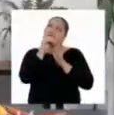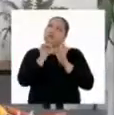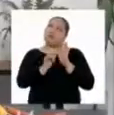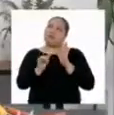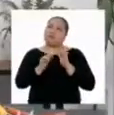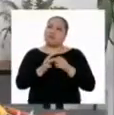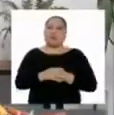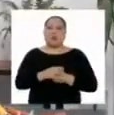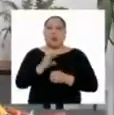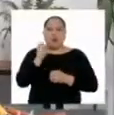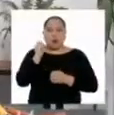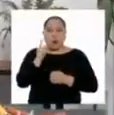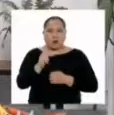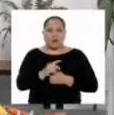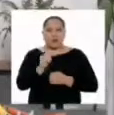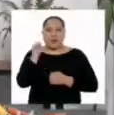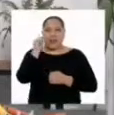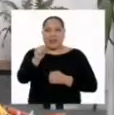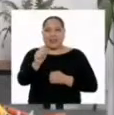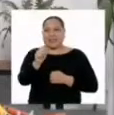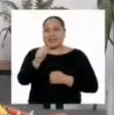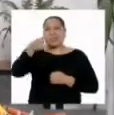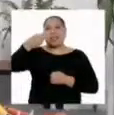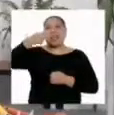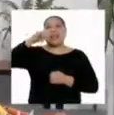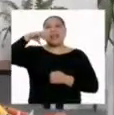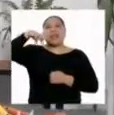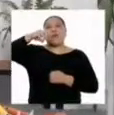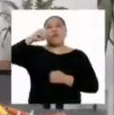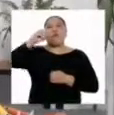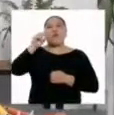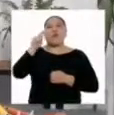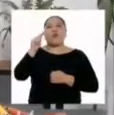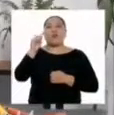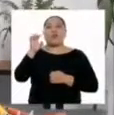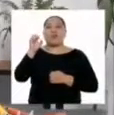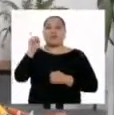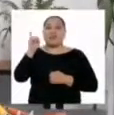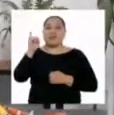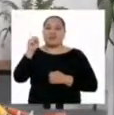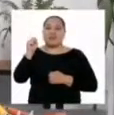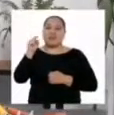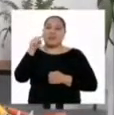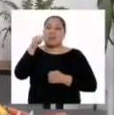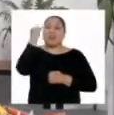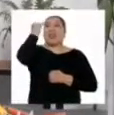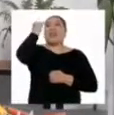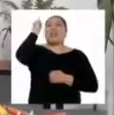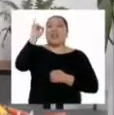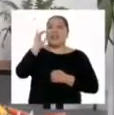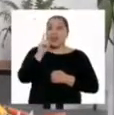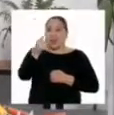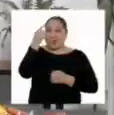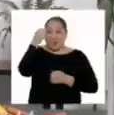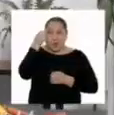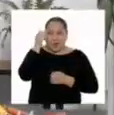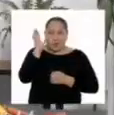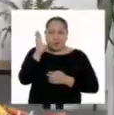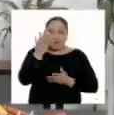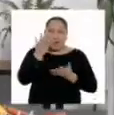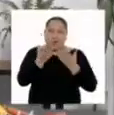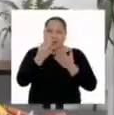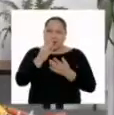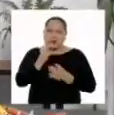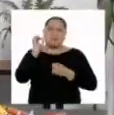Bien, entonces, esa será nuestra hipótesis. La hipótesis es una suposición, conjetura o